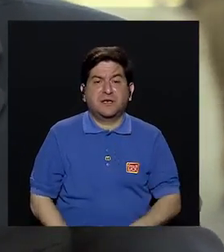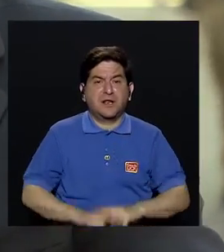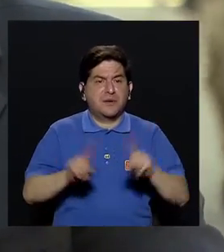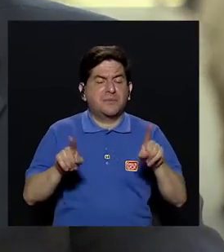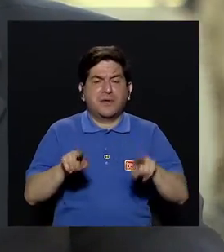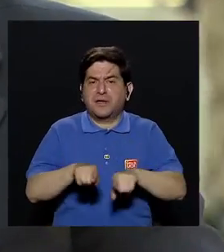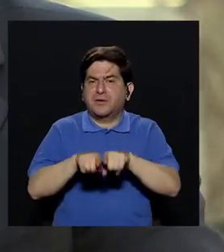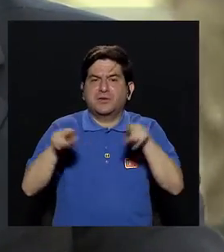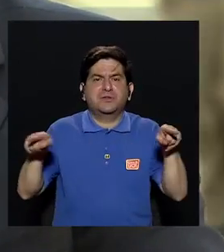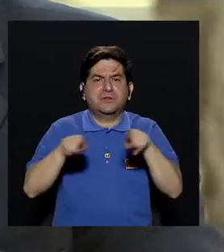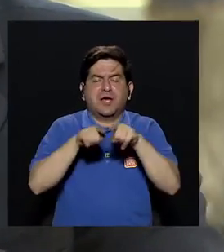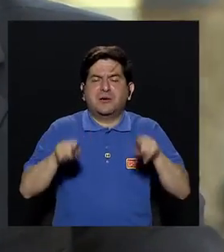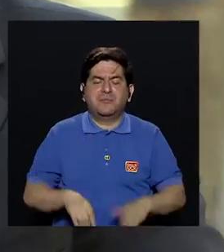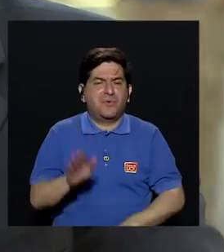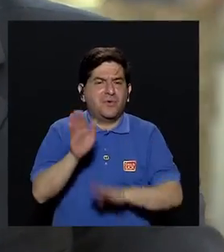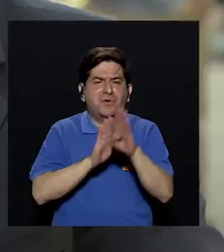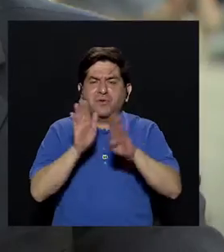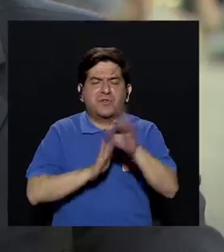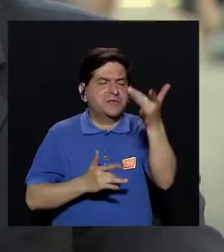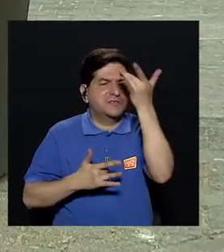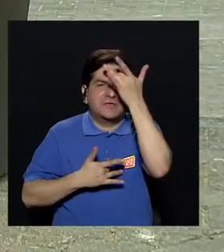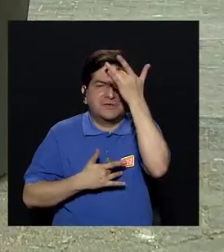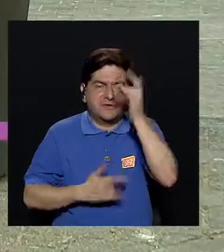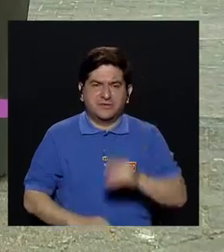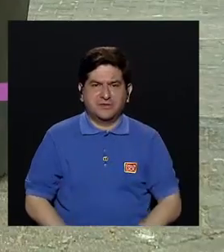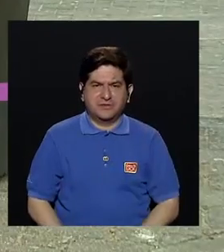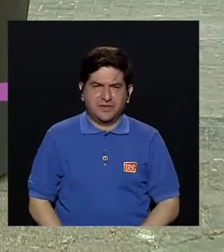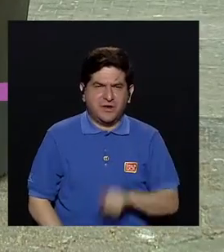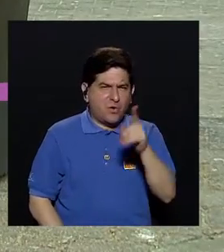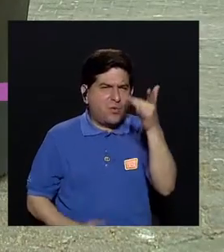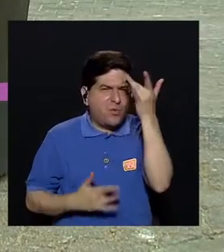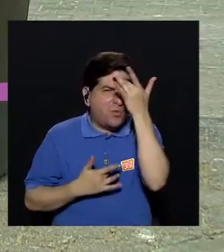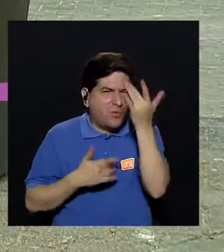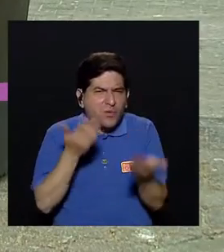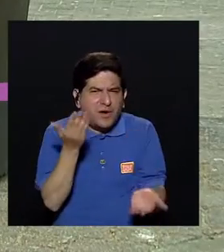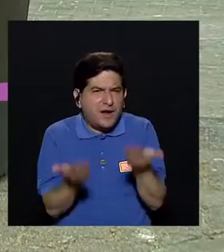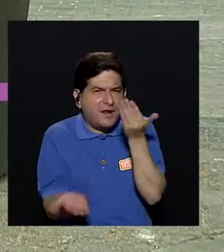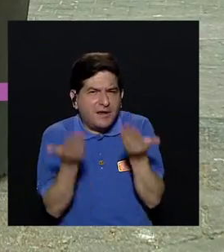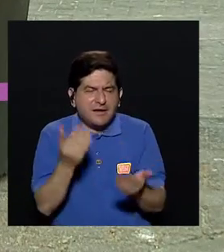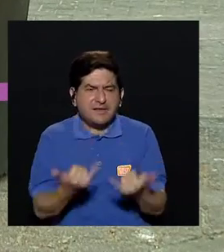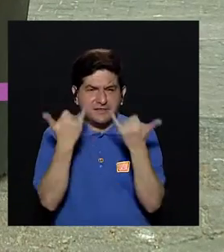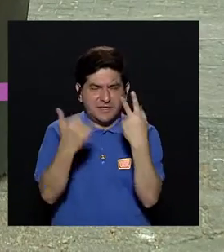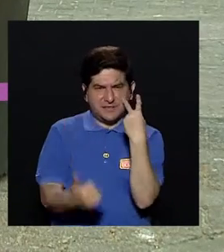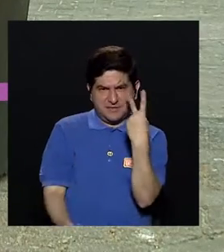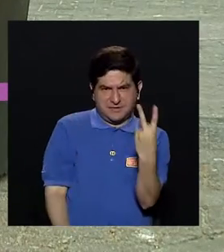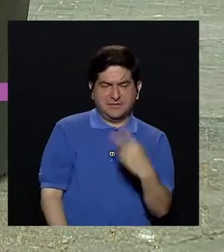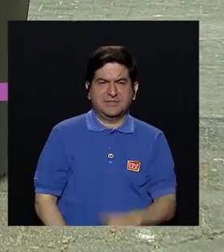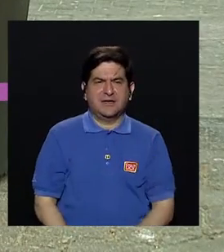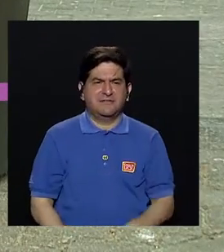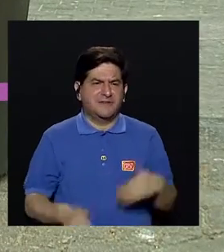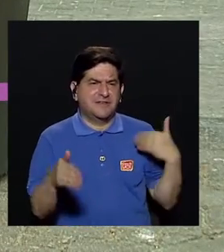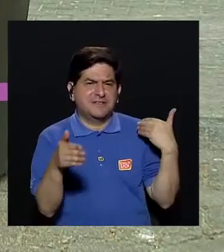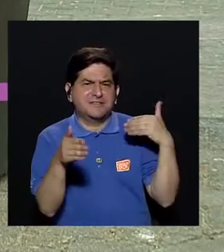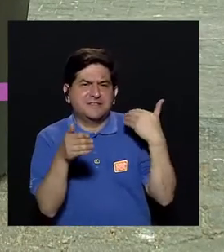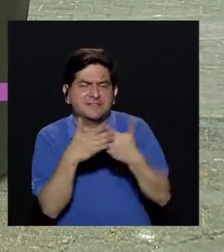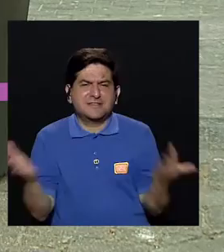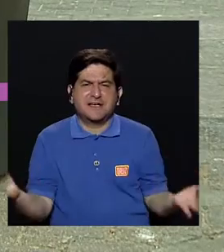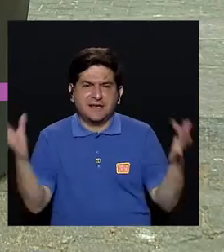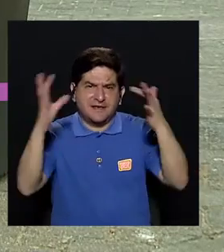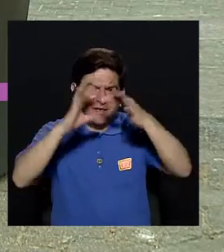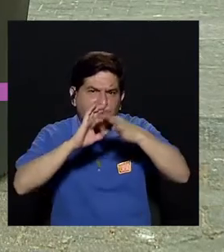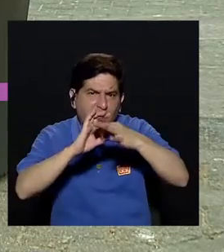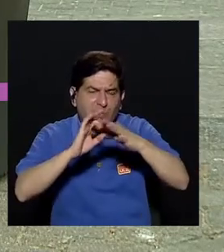tampoco van a desarrollar la enfermedad de Alzheimer. ¿Y alguna enfermedad que se haya visto más cercana o